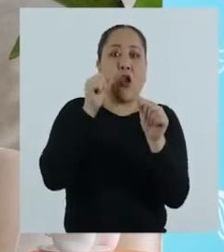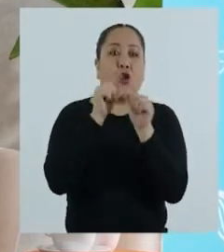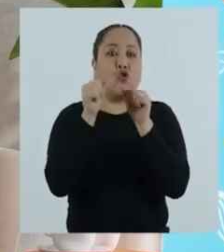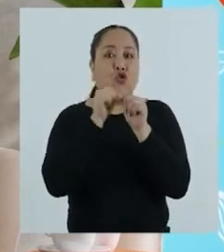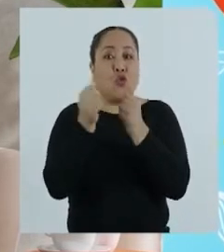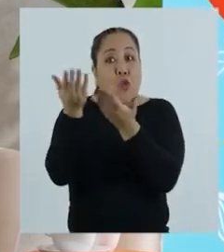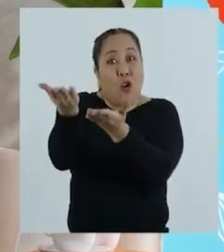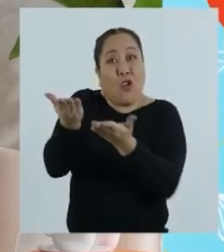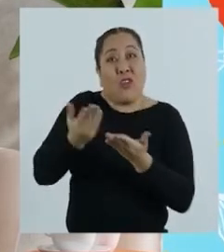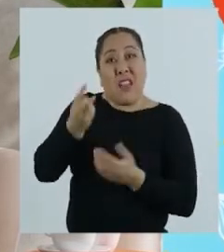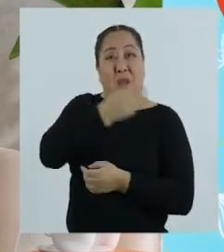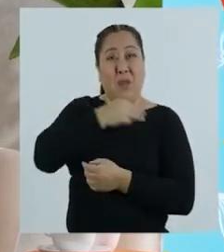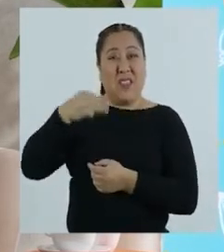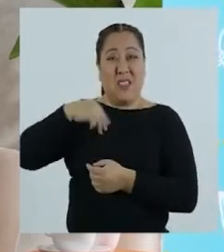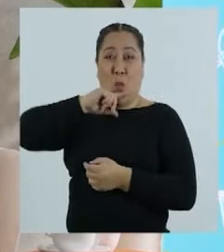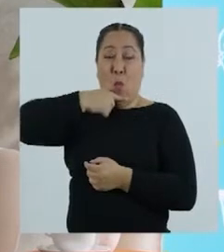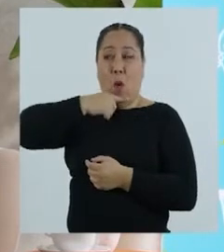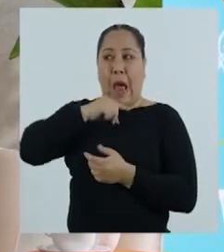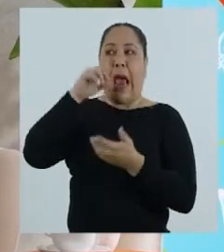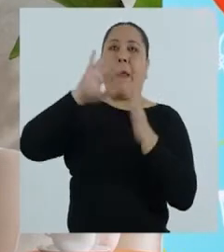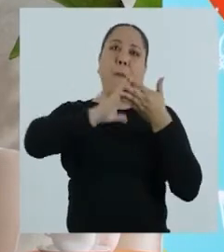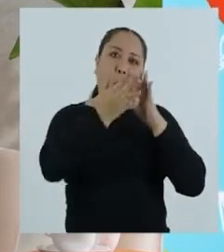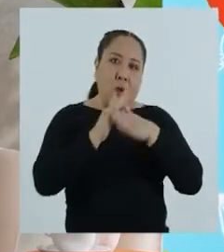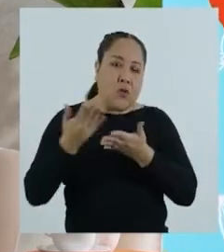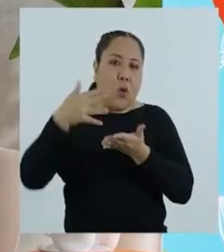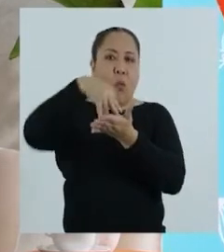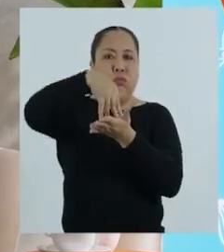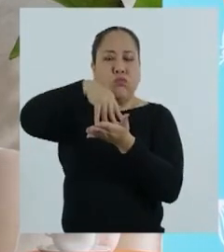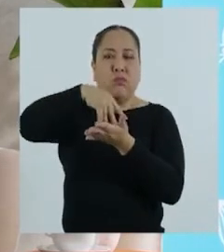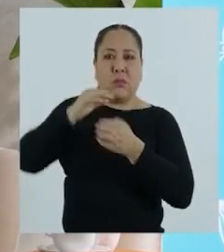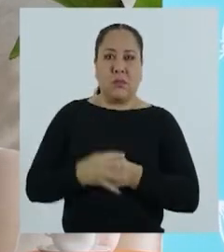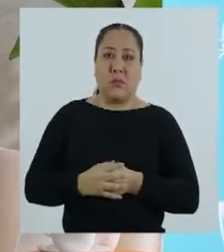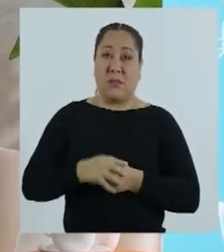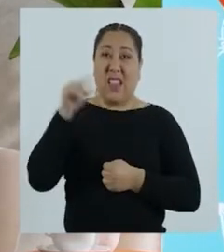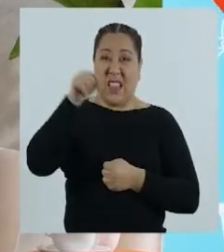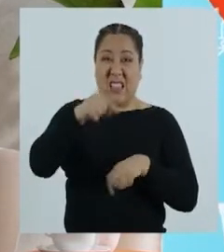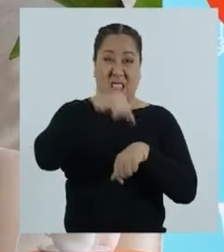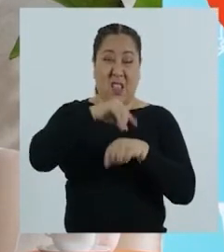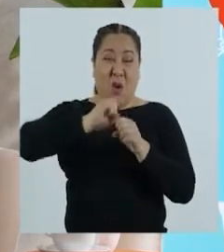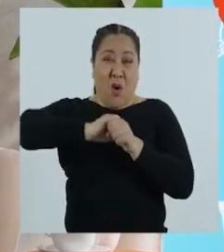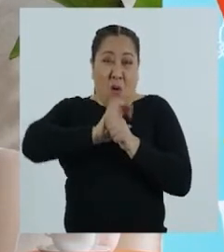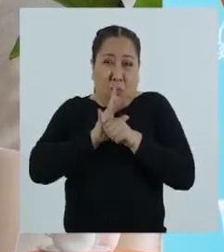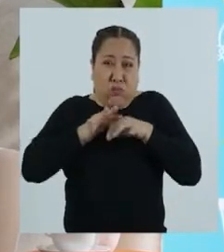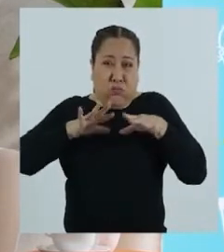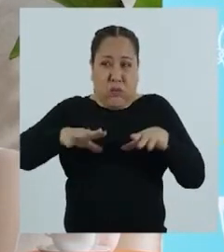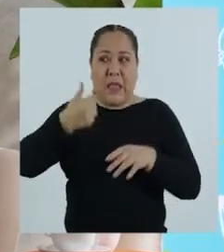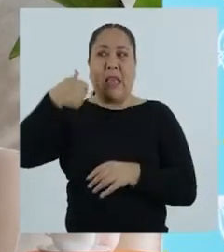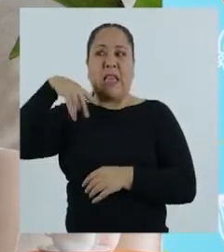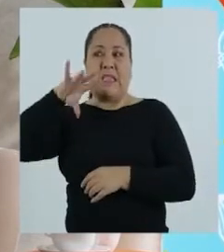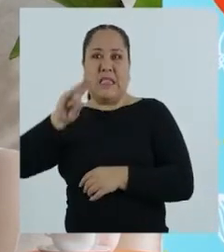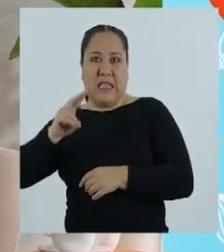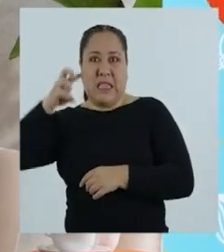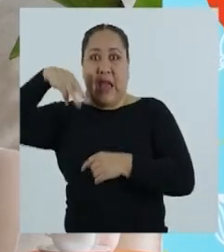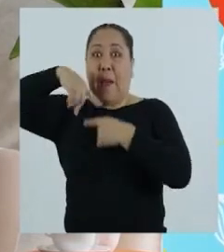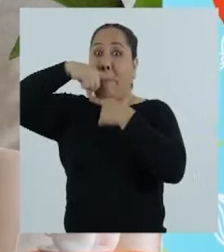apreciar en los datos que nos brinda el Ministerio de la Mujer y Poblaciones Vulnerables. En plena pandemia del 17 de